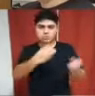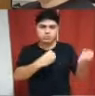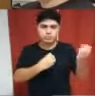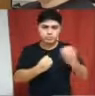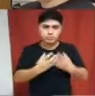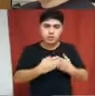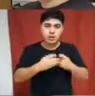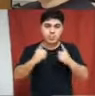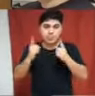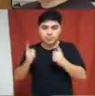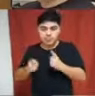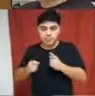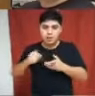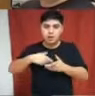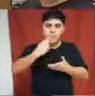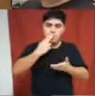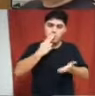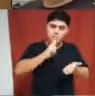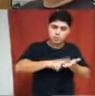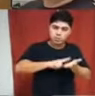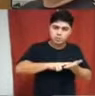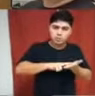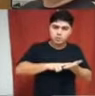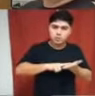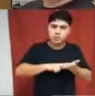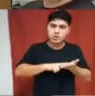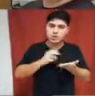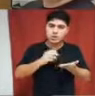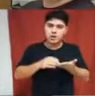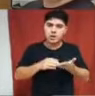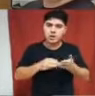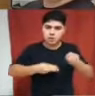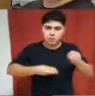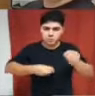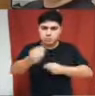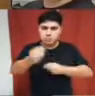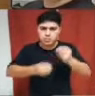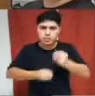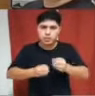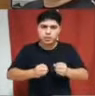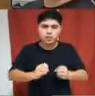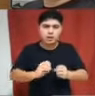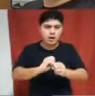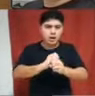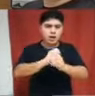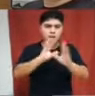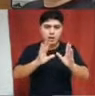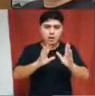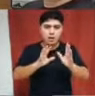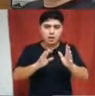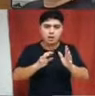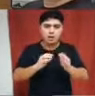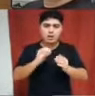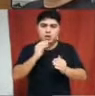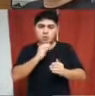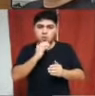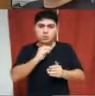los vecinos de Plaza Huíncul tienen que ser manejados con transparencia y no a discreción como se manejan